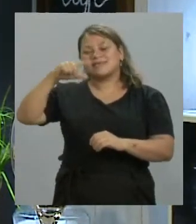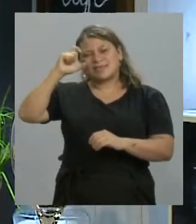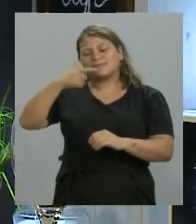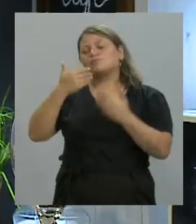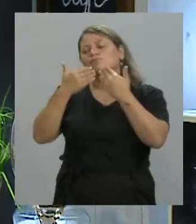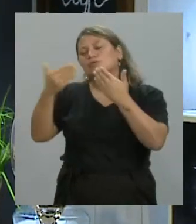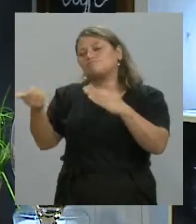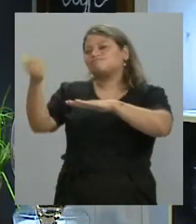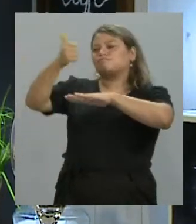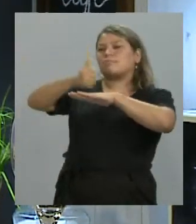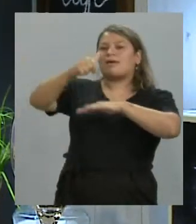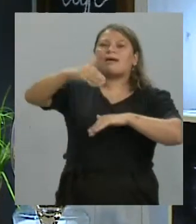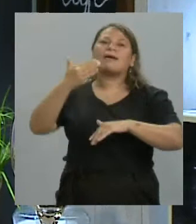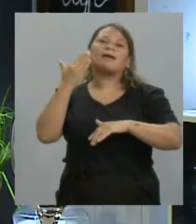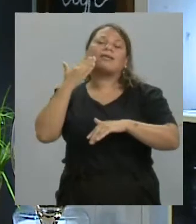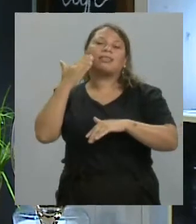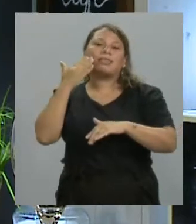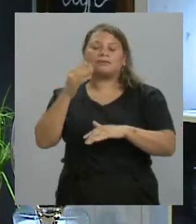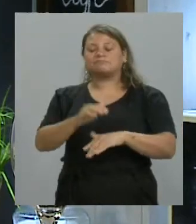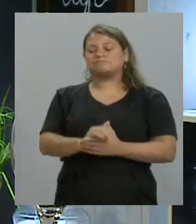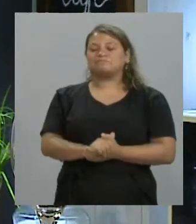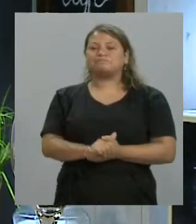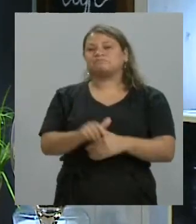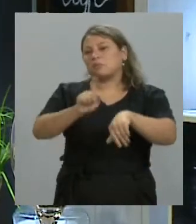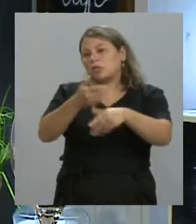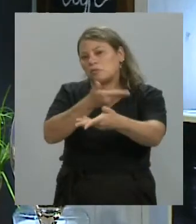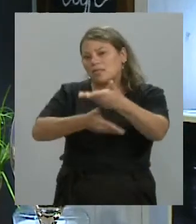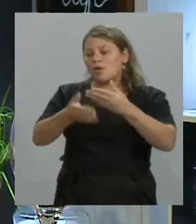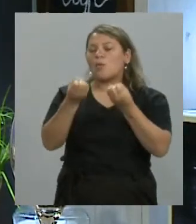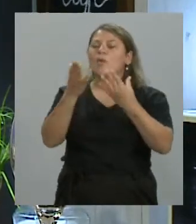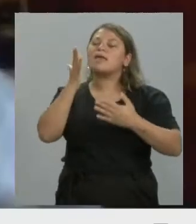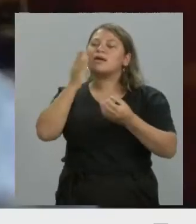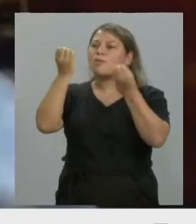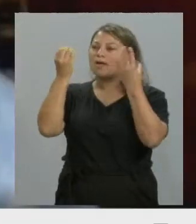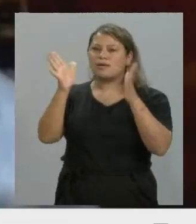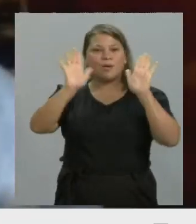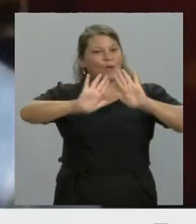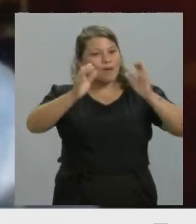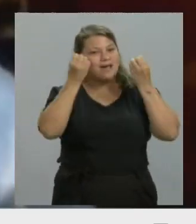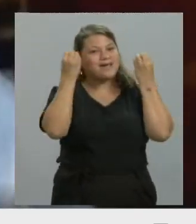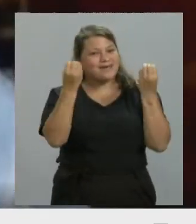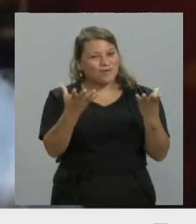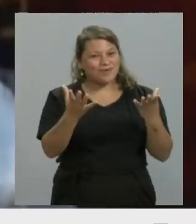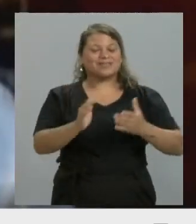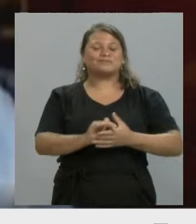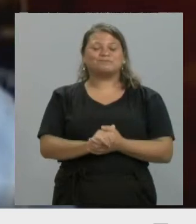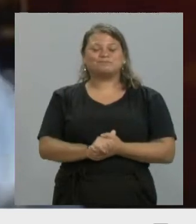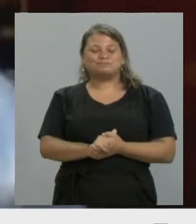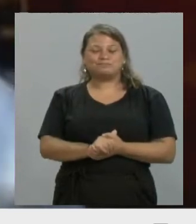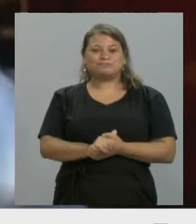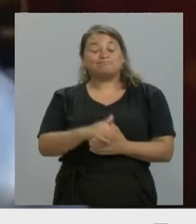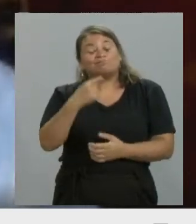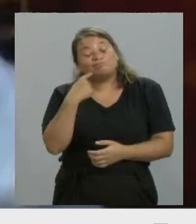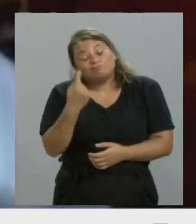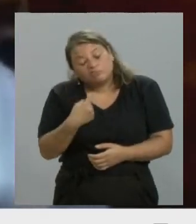estar nuevamente aquí en Atardecidos y brindar estos minutos con nosotros. Buenas tardes, ¿cómo estás? ¿Qué tal? ¿Cómo están? Bueno,